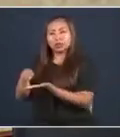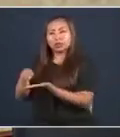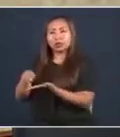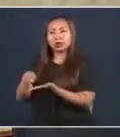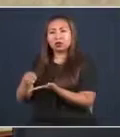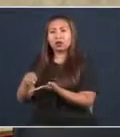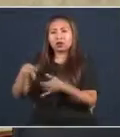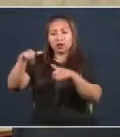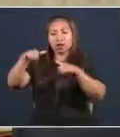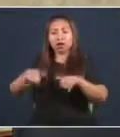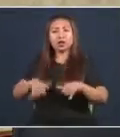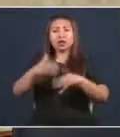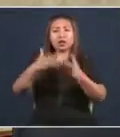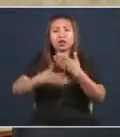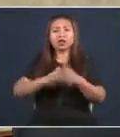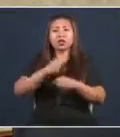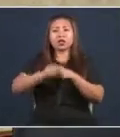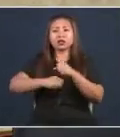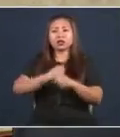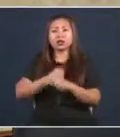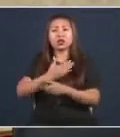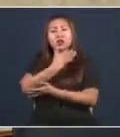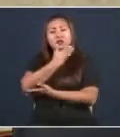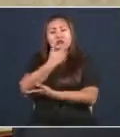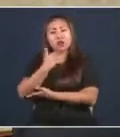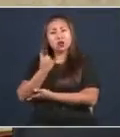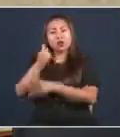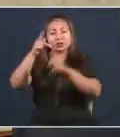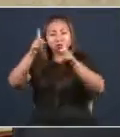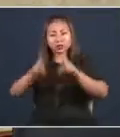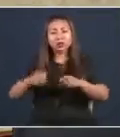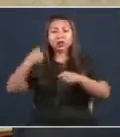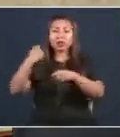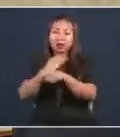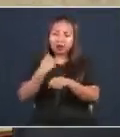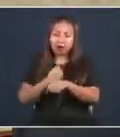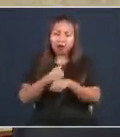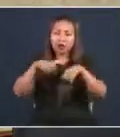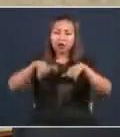hermiciclo. Que son los mejores funcionarios públicos que hay.